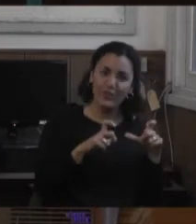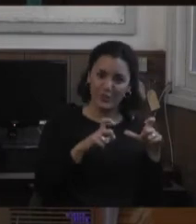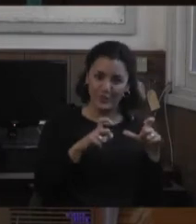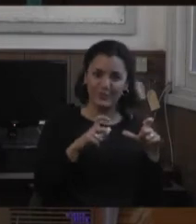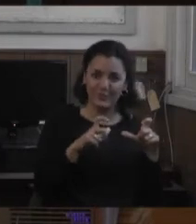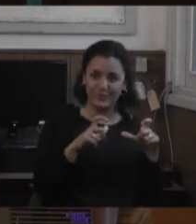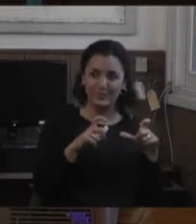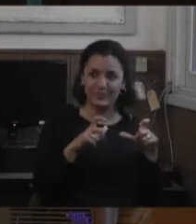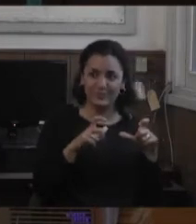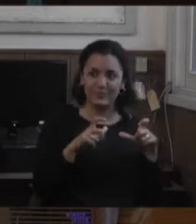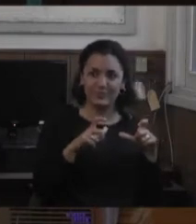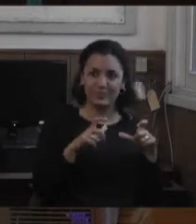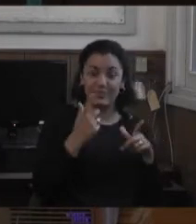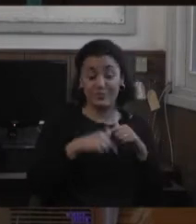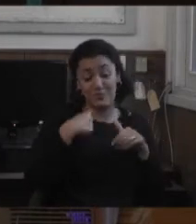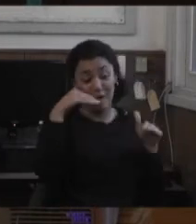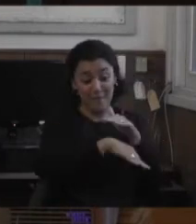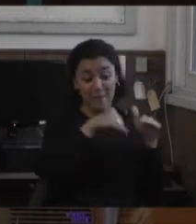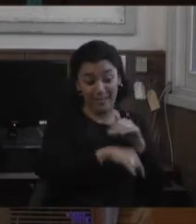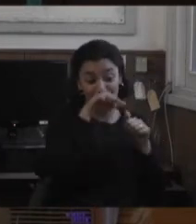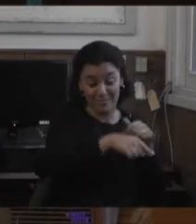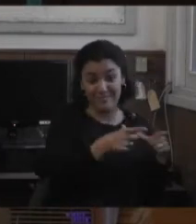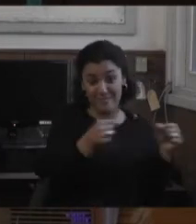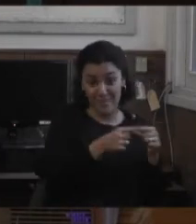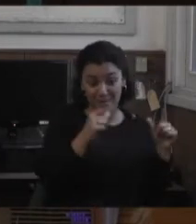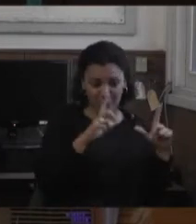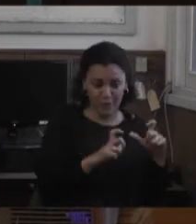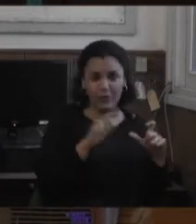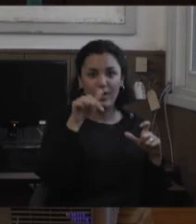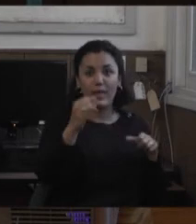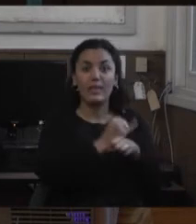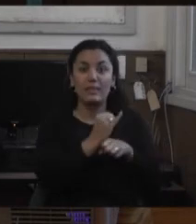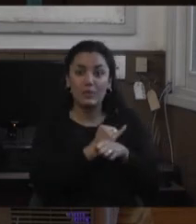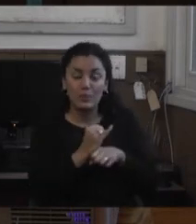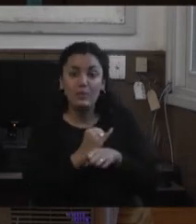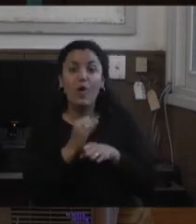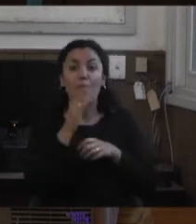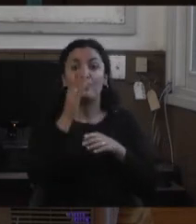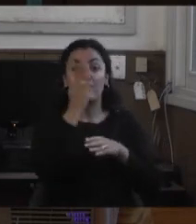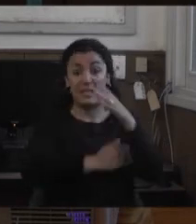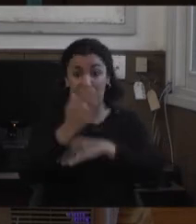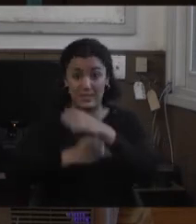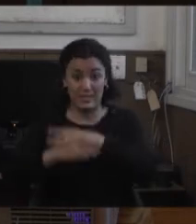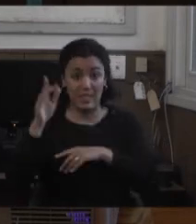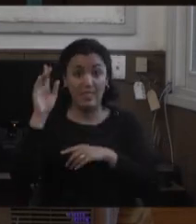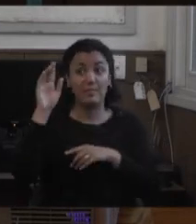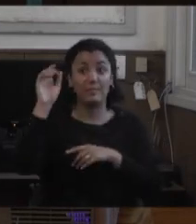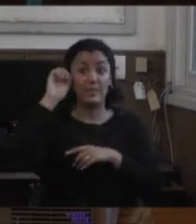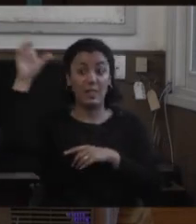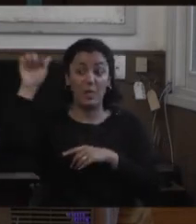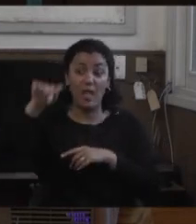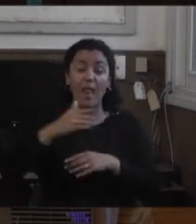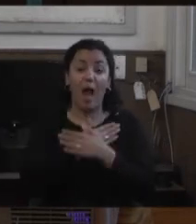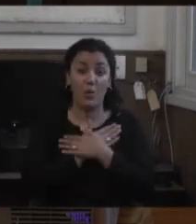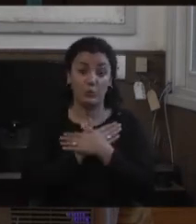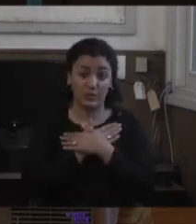revelaba fotos y yo las tenía guardadas era un instituto de chicos con discapacidad intelectual Eugenio estaba declarado como autista